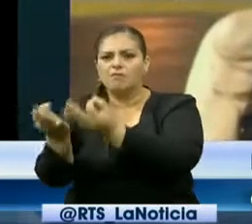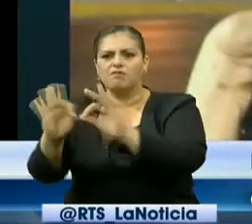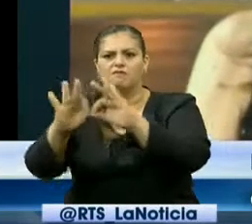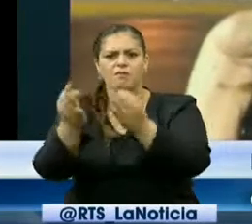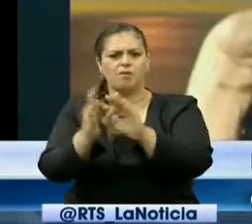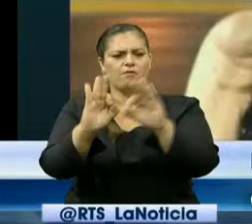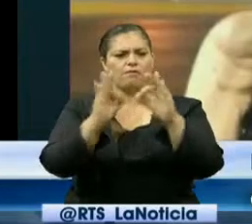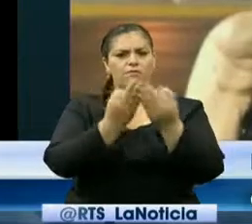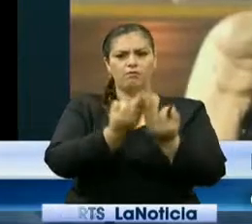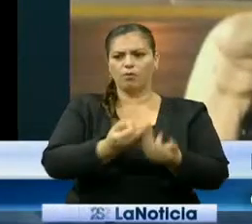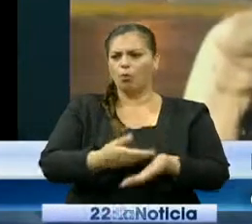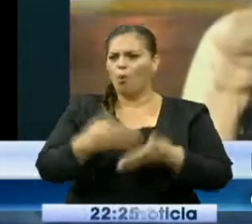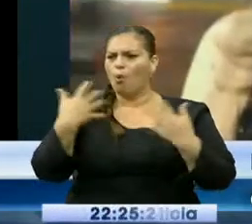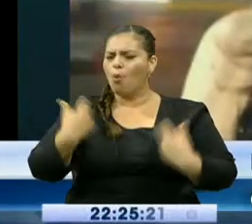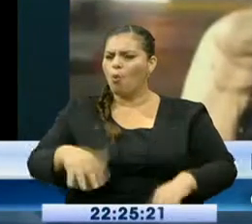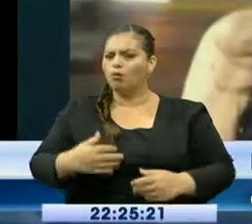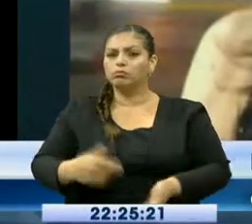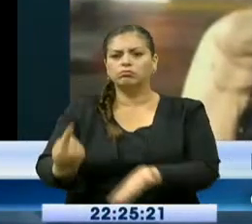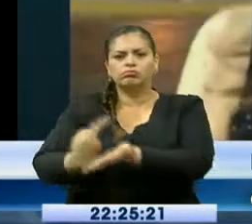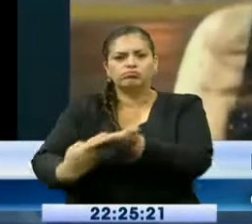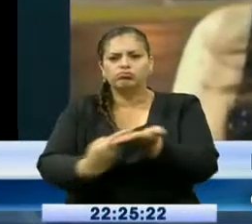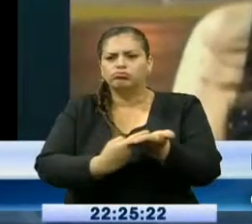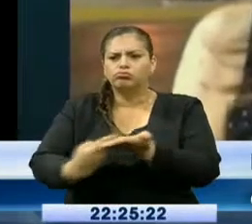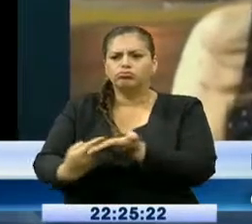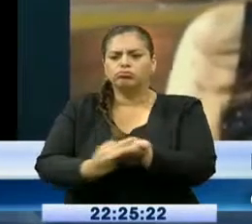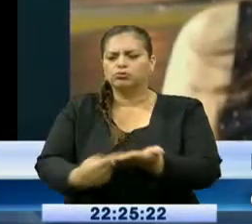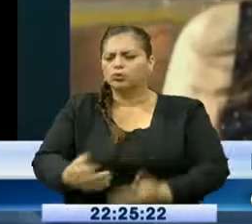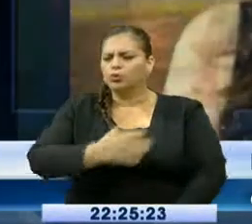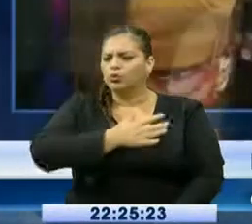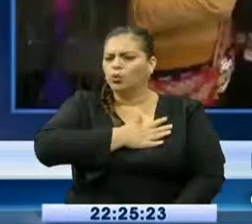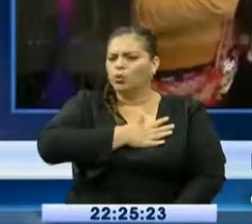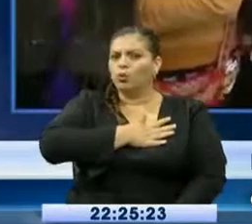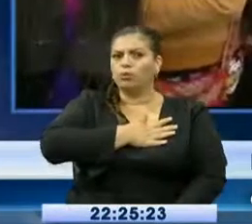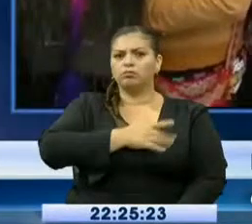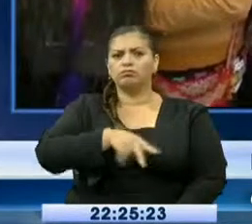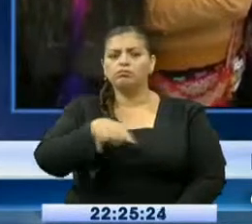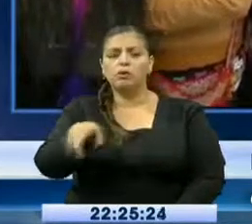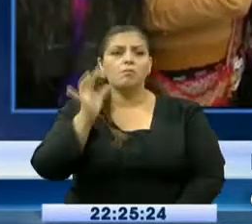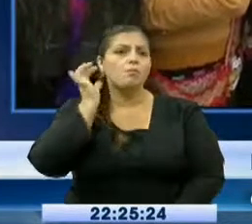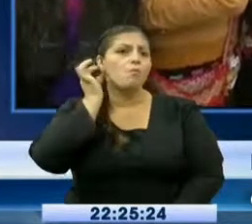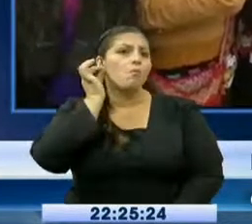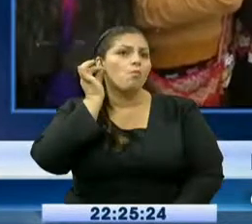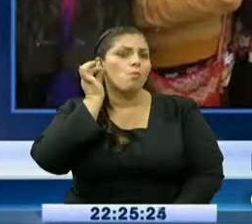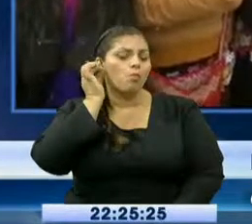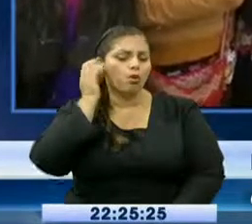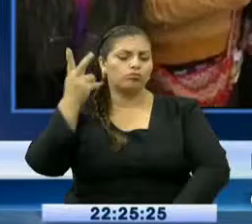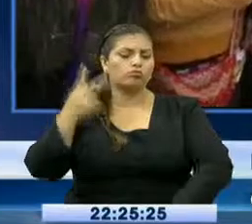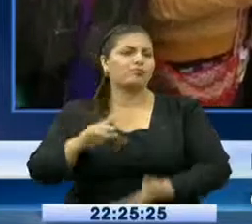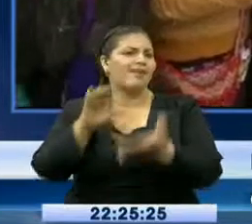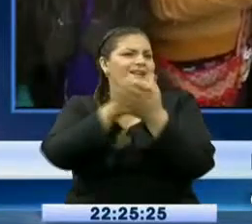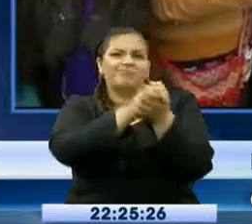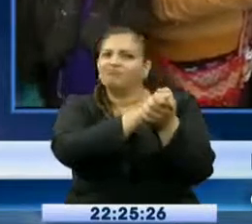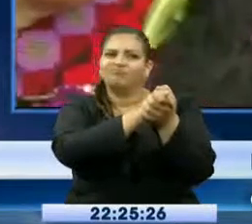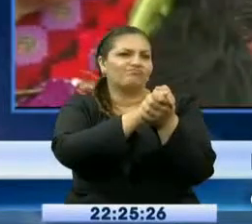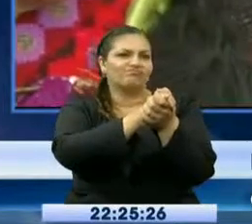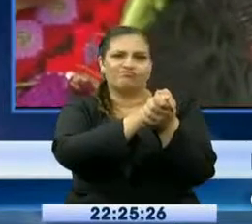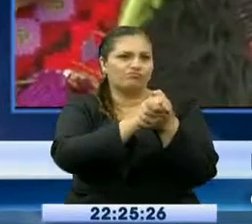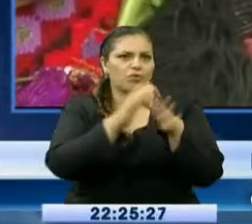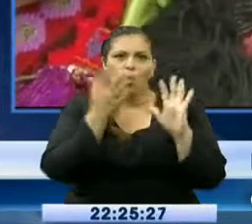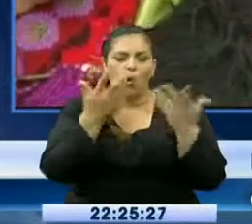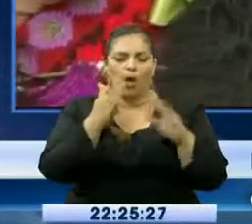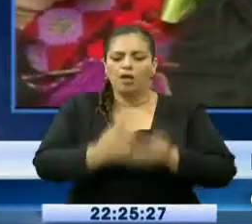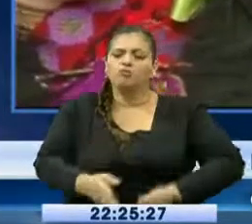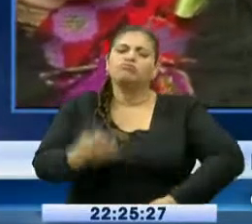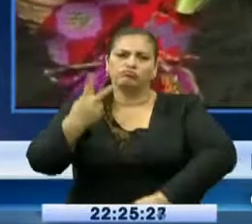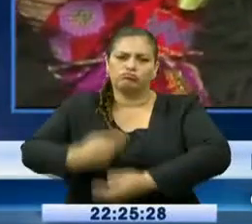tema que normalmente a él lo toca mucho. Presentó el ejemplo de una madre soltera y analizó qué es lo que se necesita hacer para mejorar